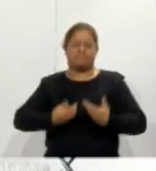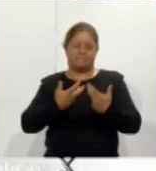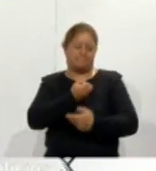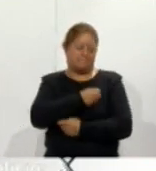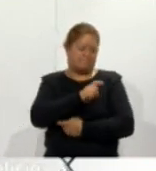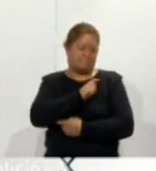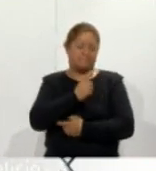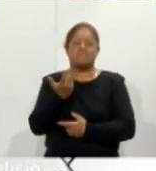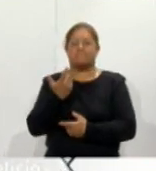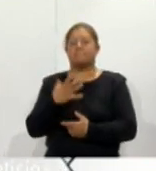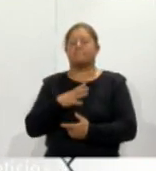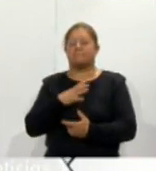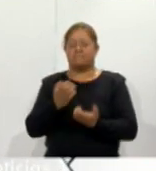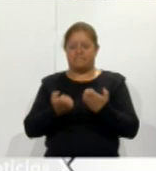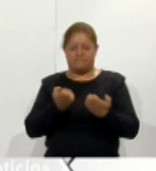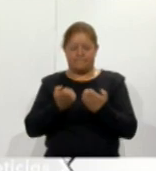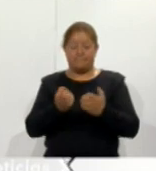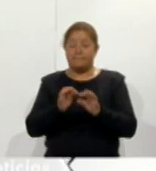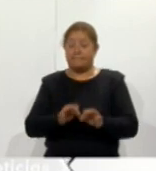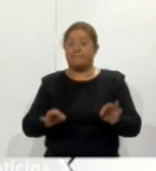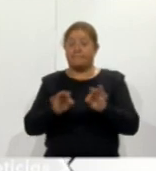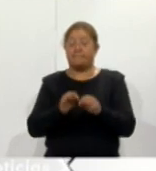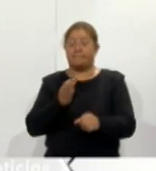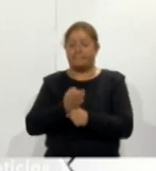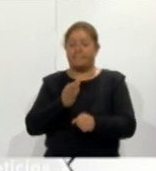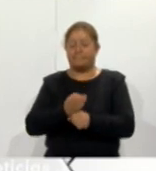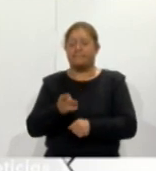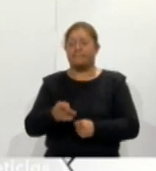lo importante aquí es que pues bueno dentro de todos